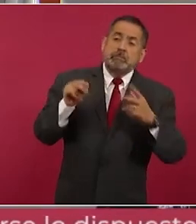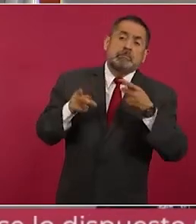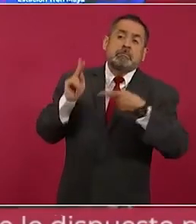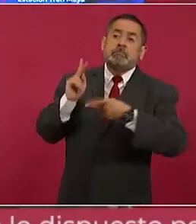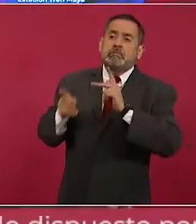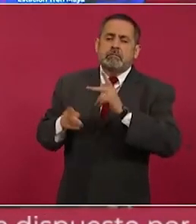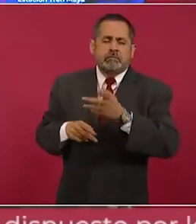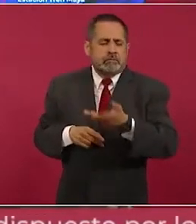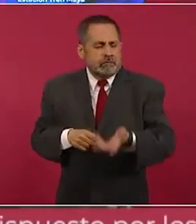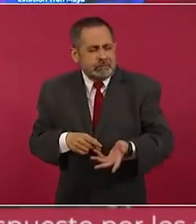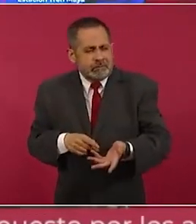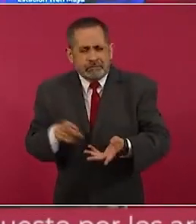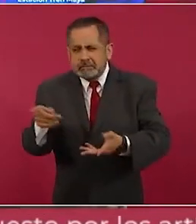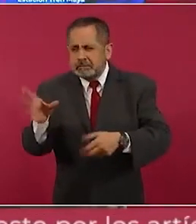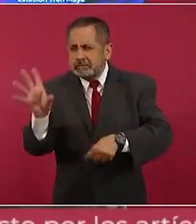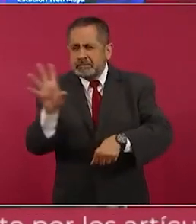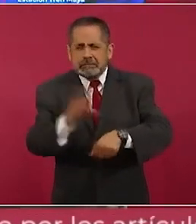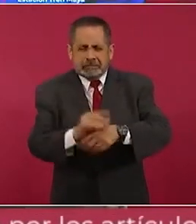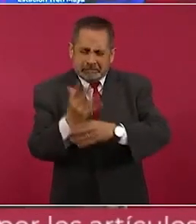más